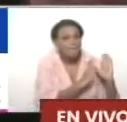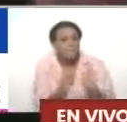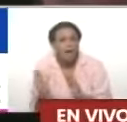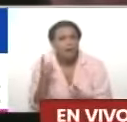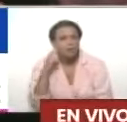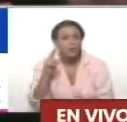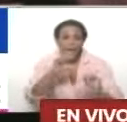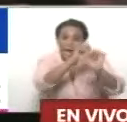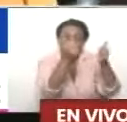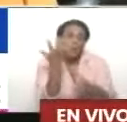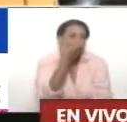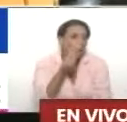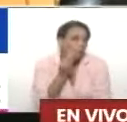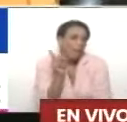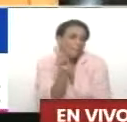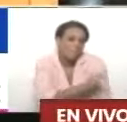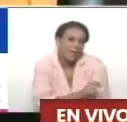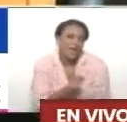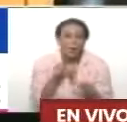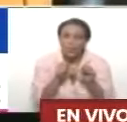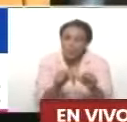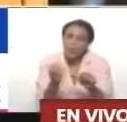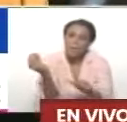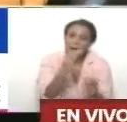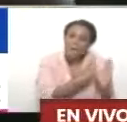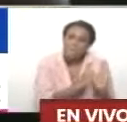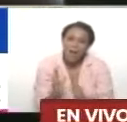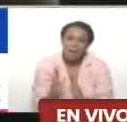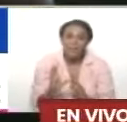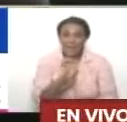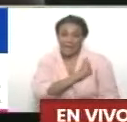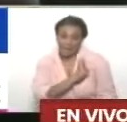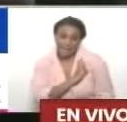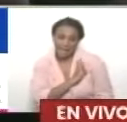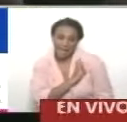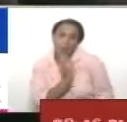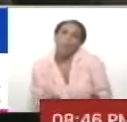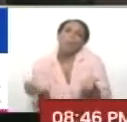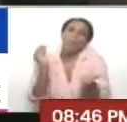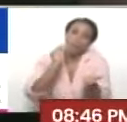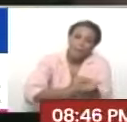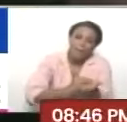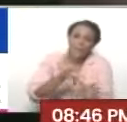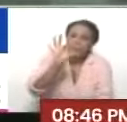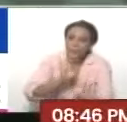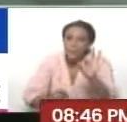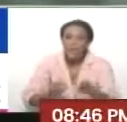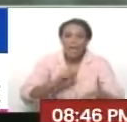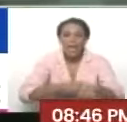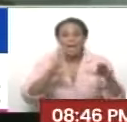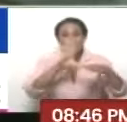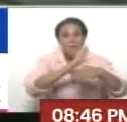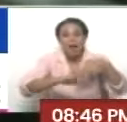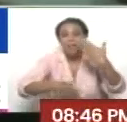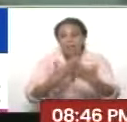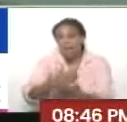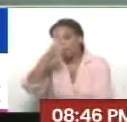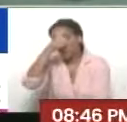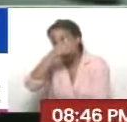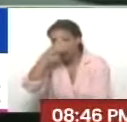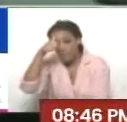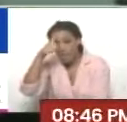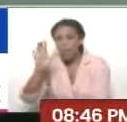que se llama El Artista Joven del Mes. Continuamos con ese programa y en enero retomamos nuestro horario habitual de martes a domingo para que el pueblo